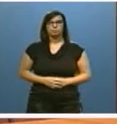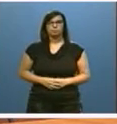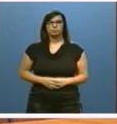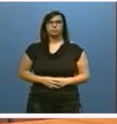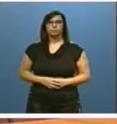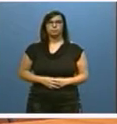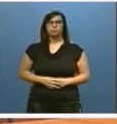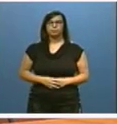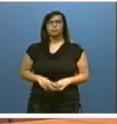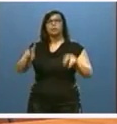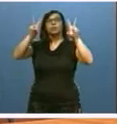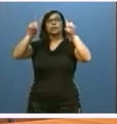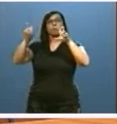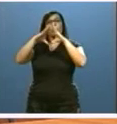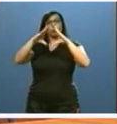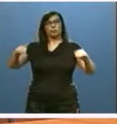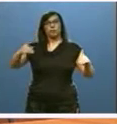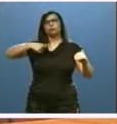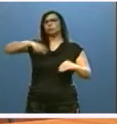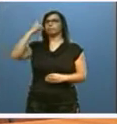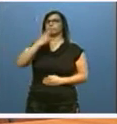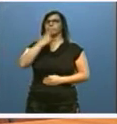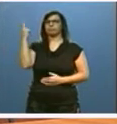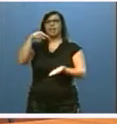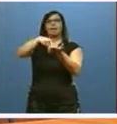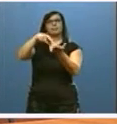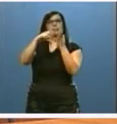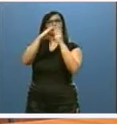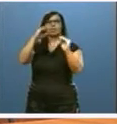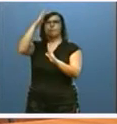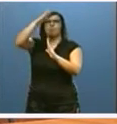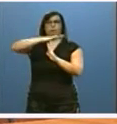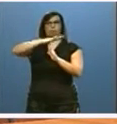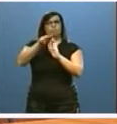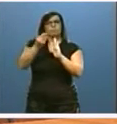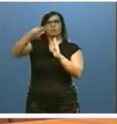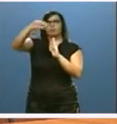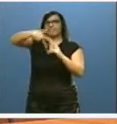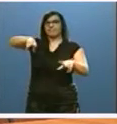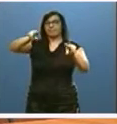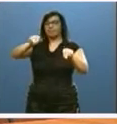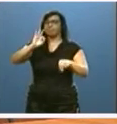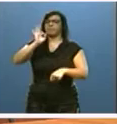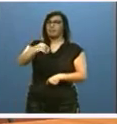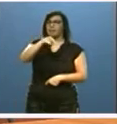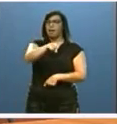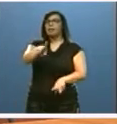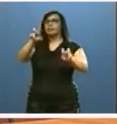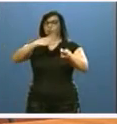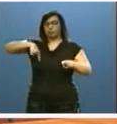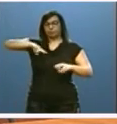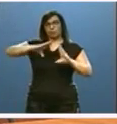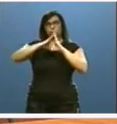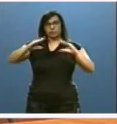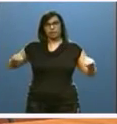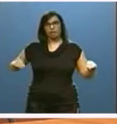En materia de universidades, hemos cumplido el compromiso de congelar las tasas universitarias. Es cierto que, en este concepto, nuestras universidades